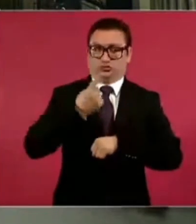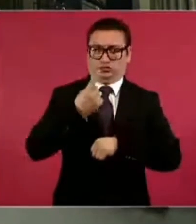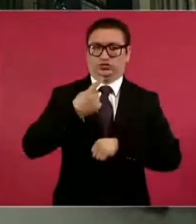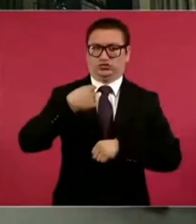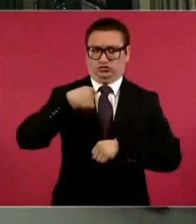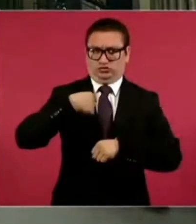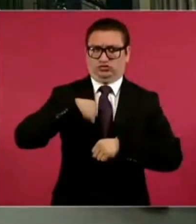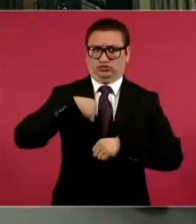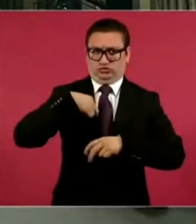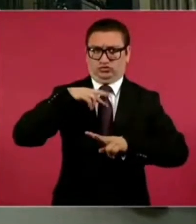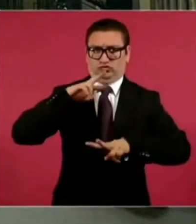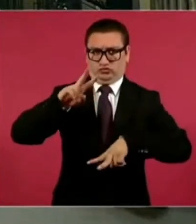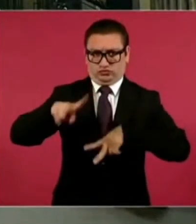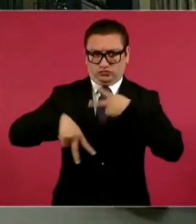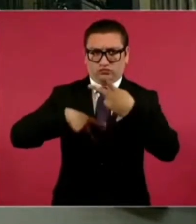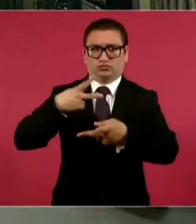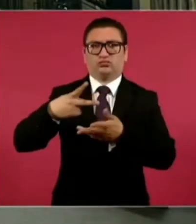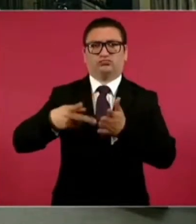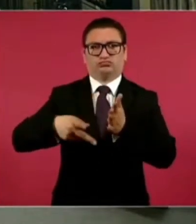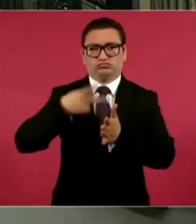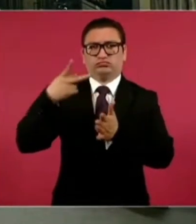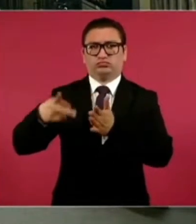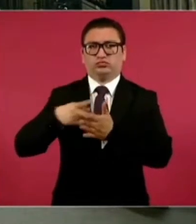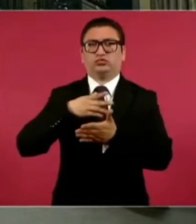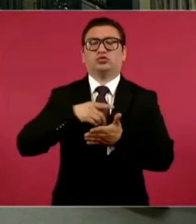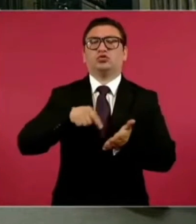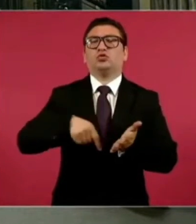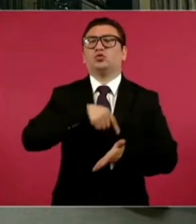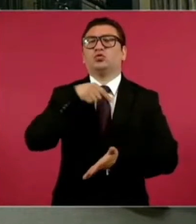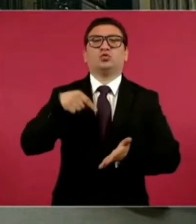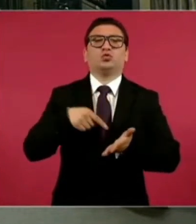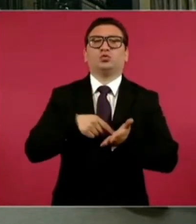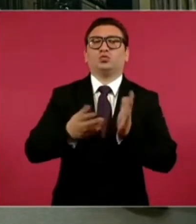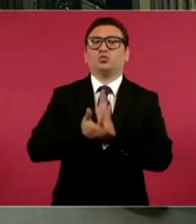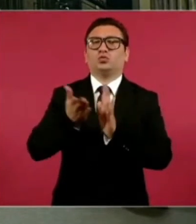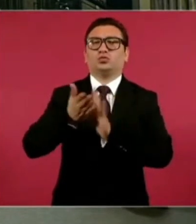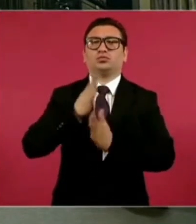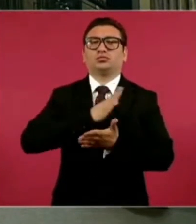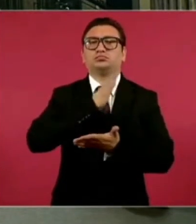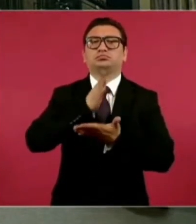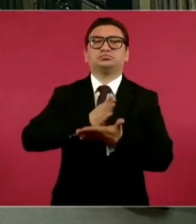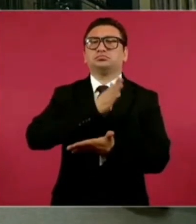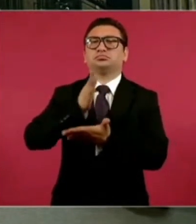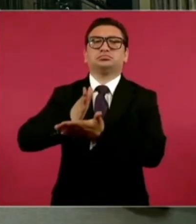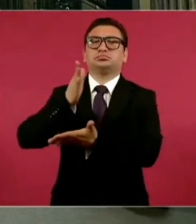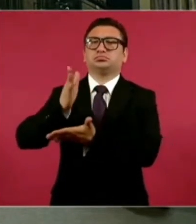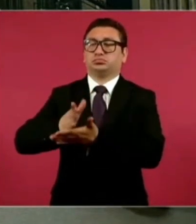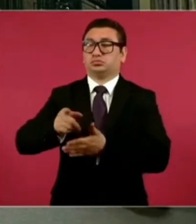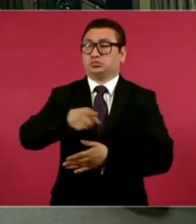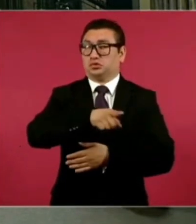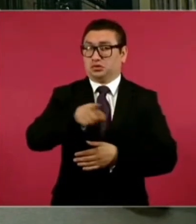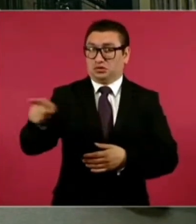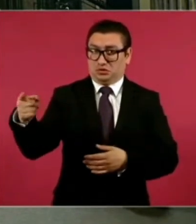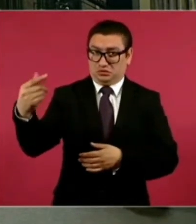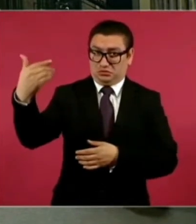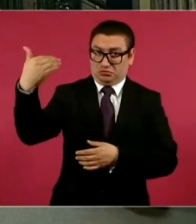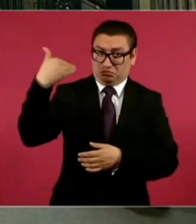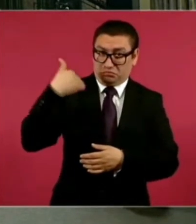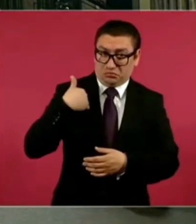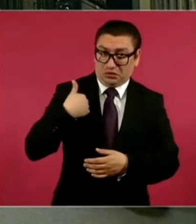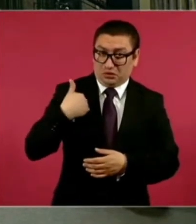constantemente a las obras y no he recibido una sola queja.